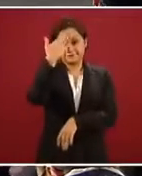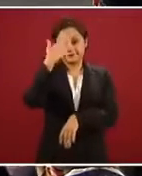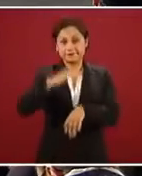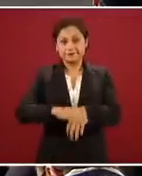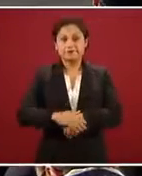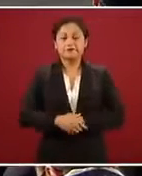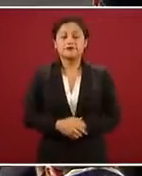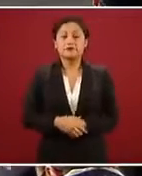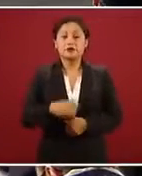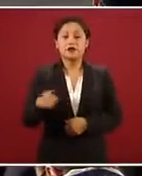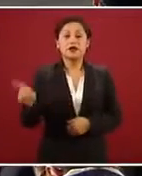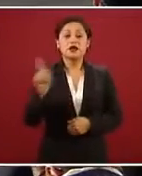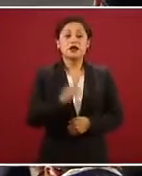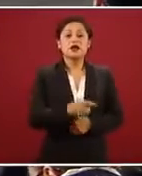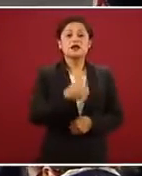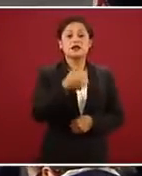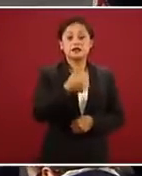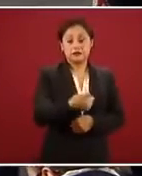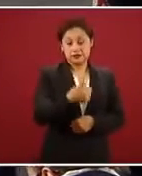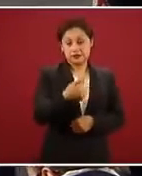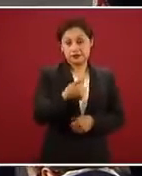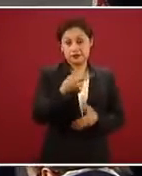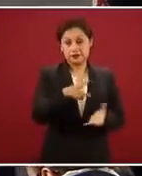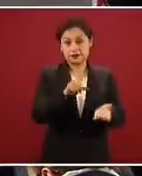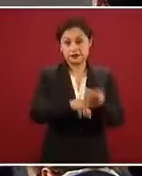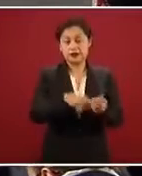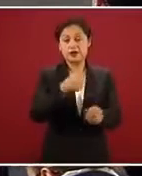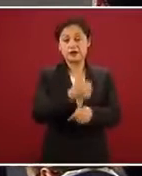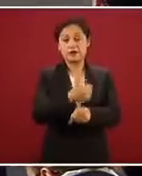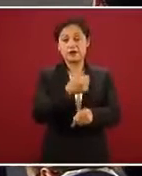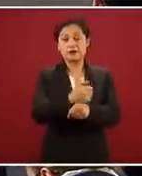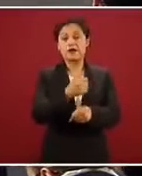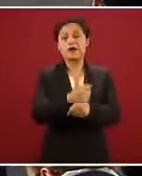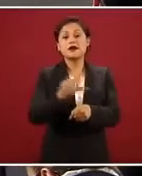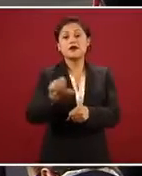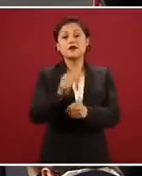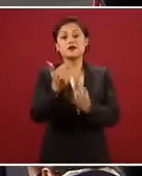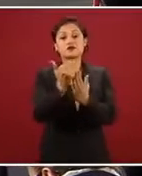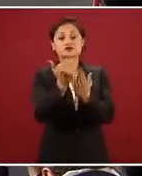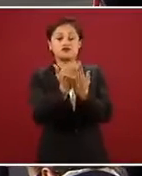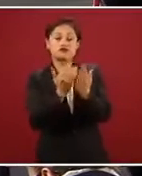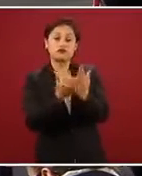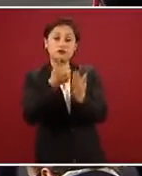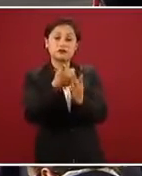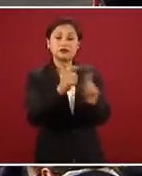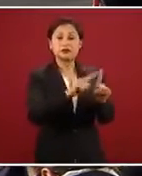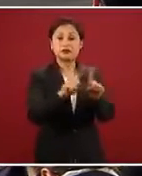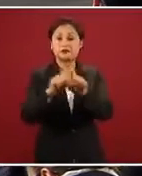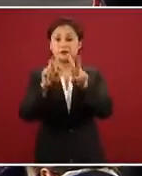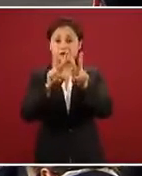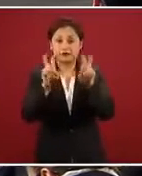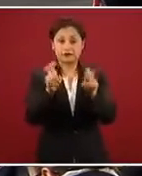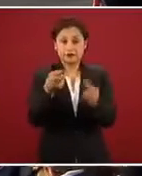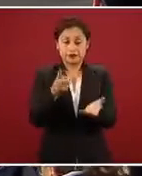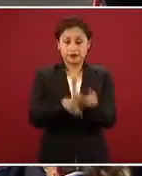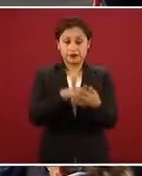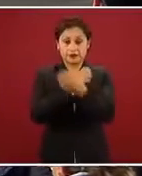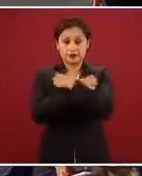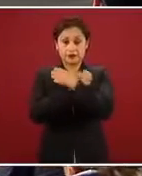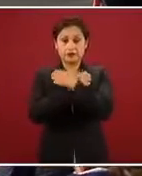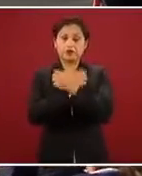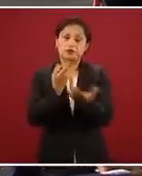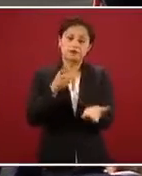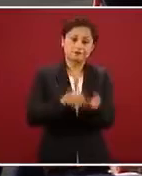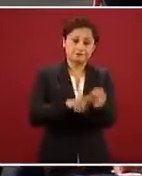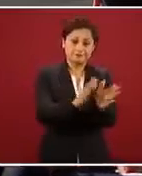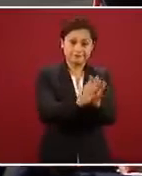grados de primaria y las seis áreas del conocimiento que originalmente abarcaban estos libros. Estos